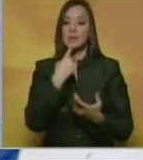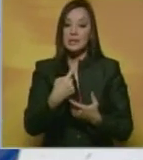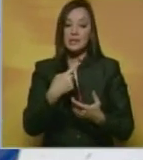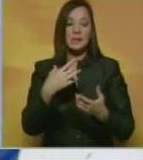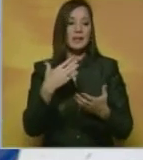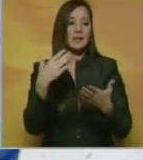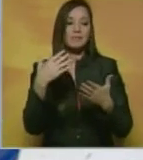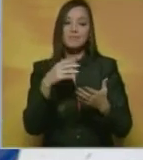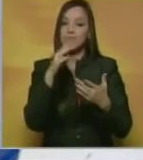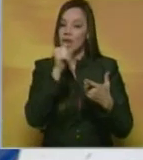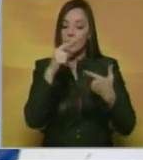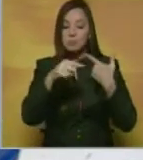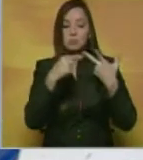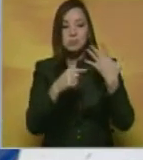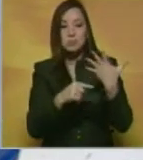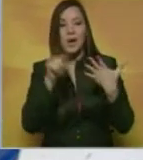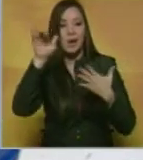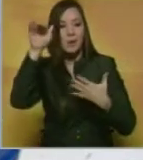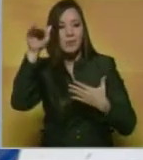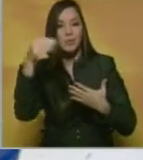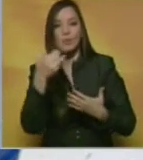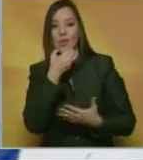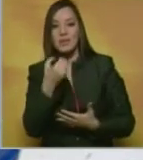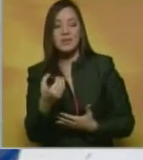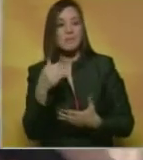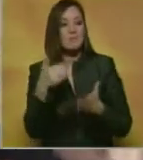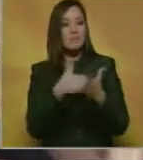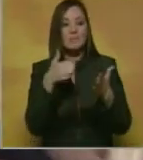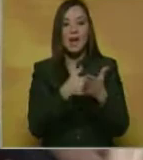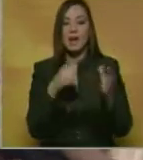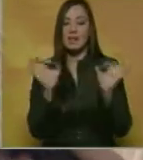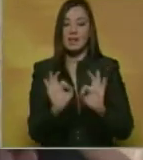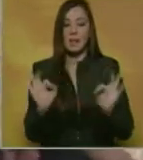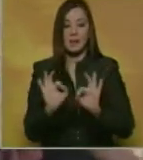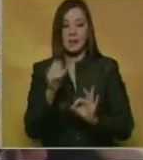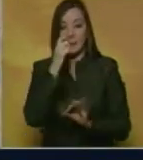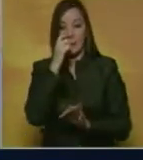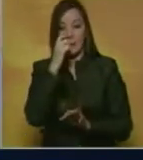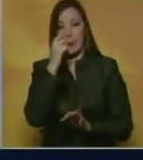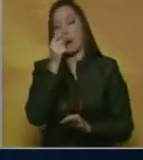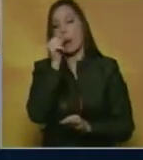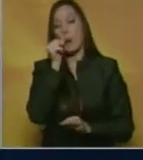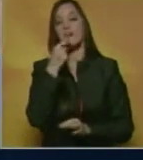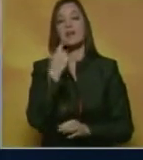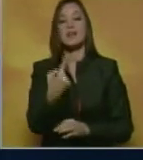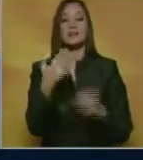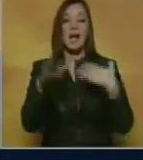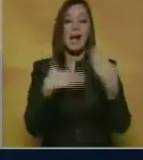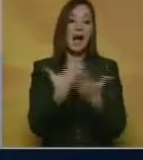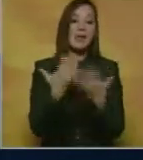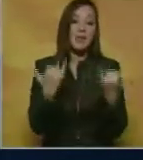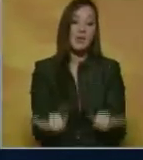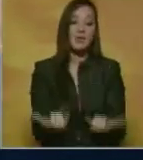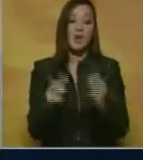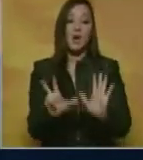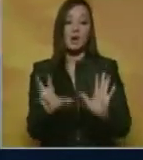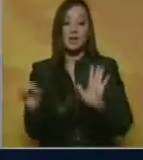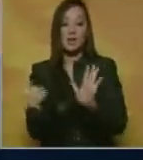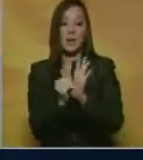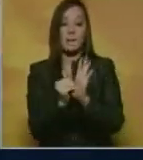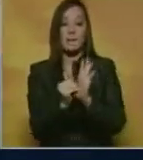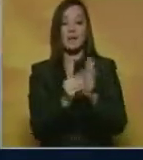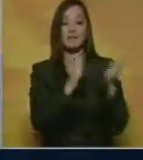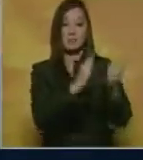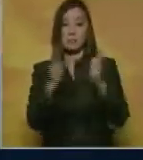en la entidad para la época decembrina. María Marcano tiene el reporte. Salazar asegura que hasta ahora de los 80.000 puestos de empleo que